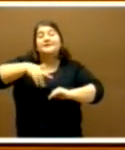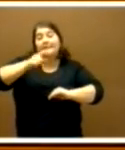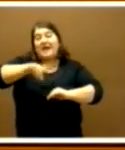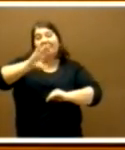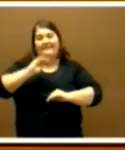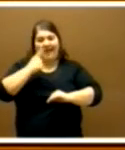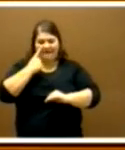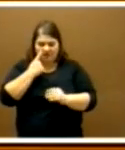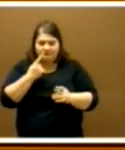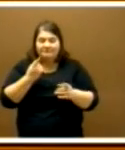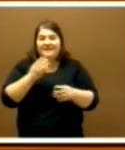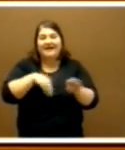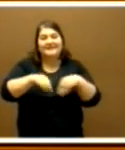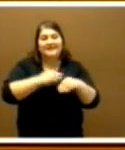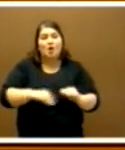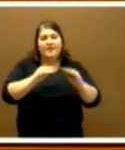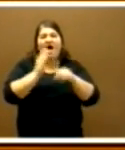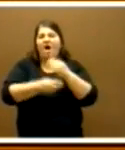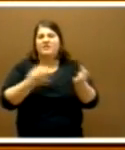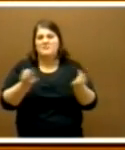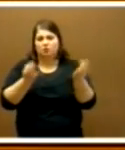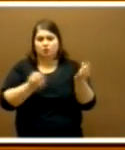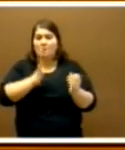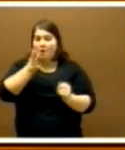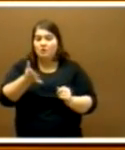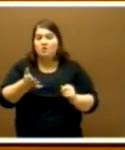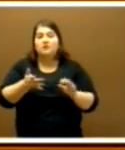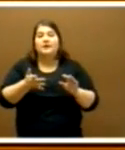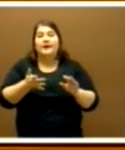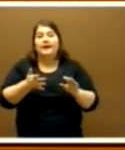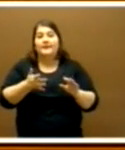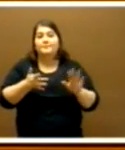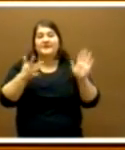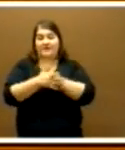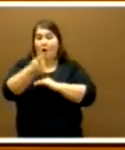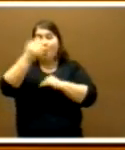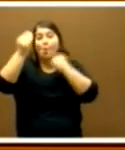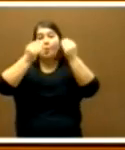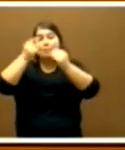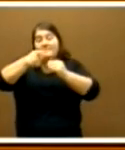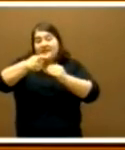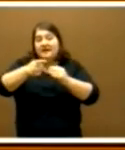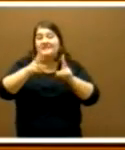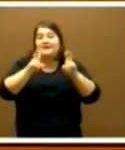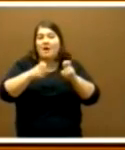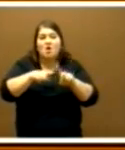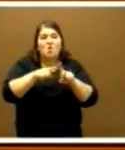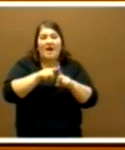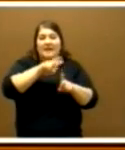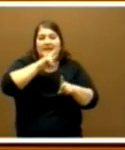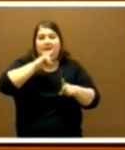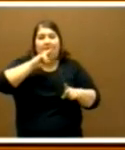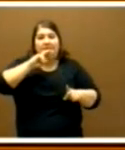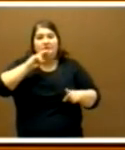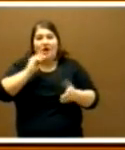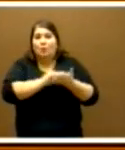con esta estrategia de conciliación, porque va más allá de lo que usted piensa que es un parche más o que tiene